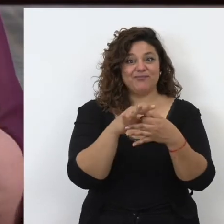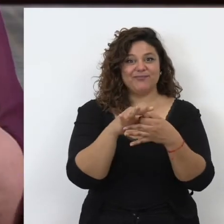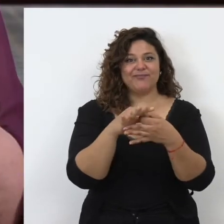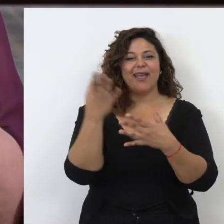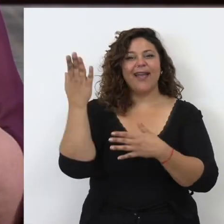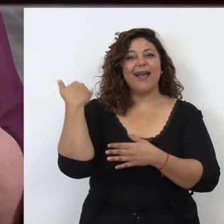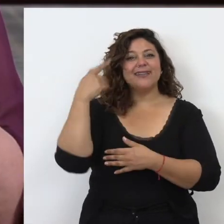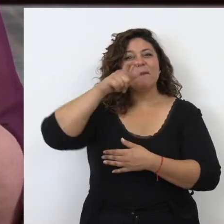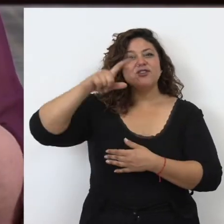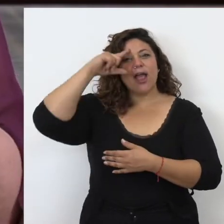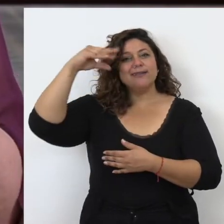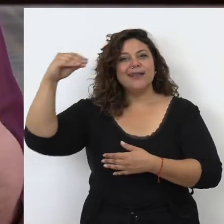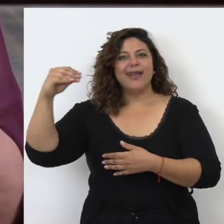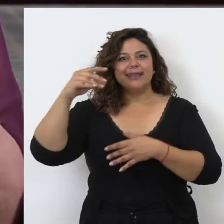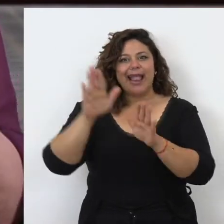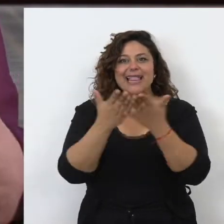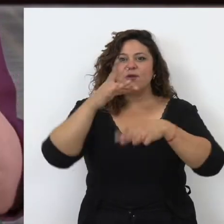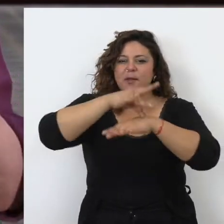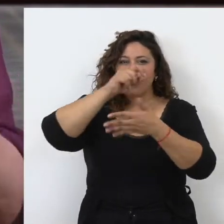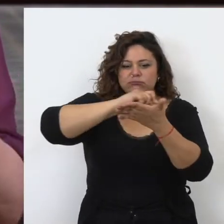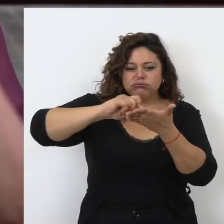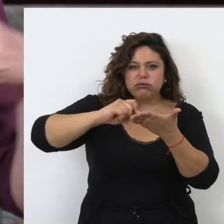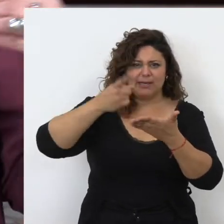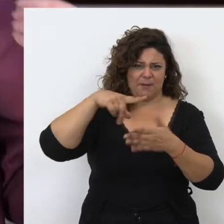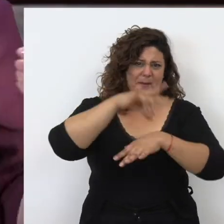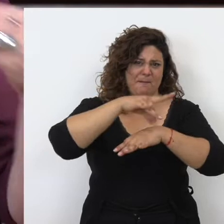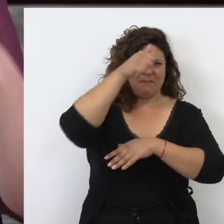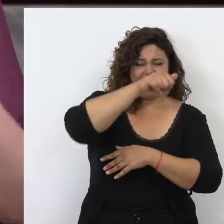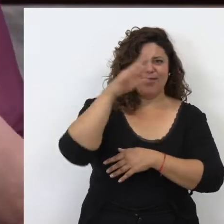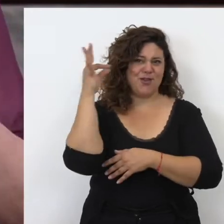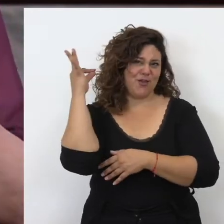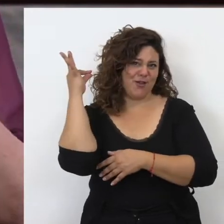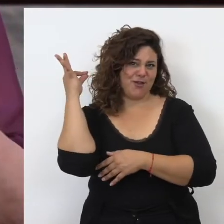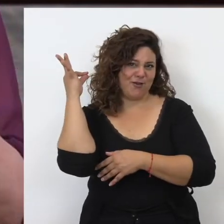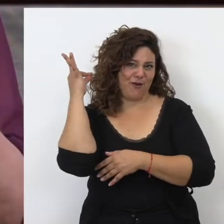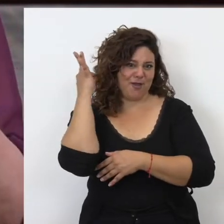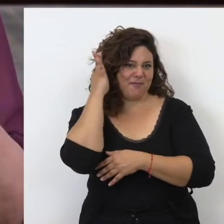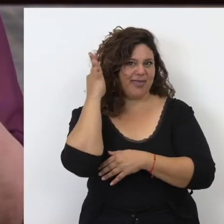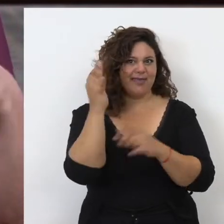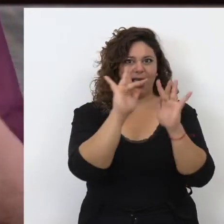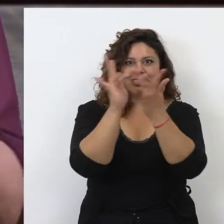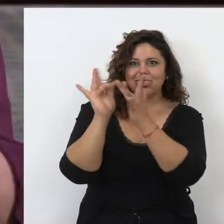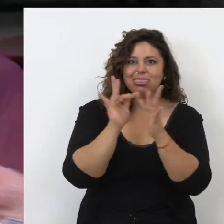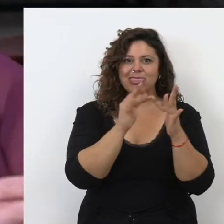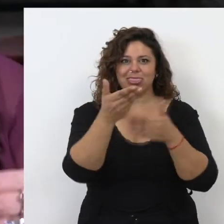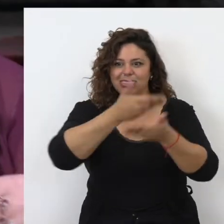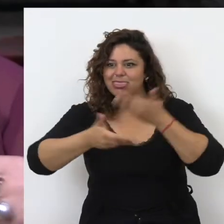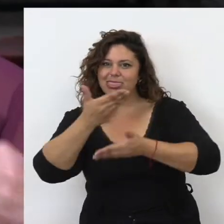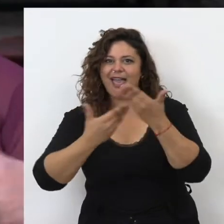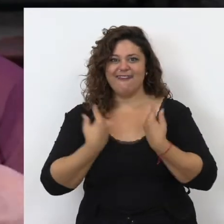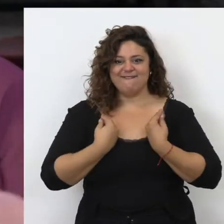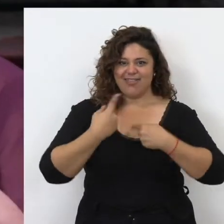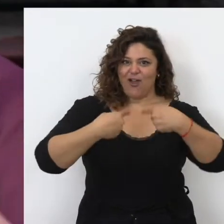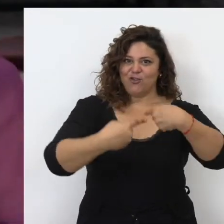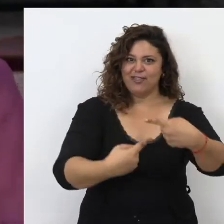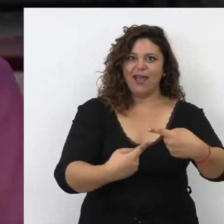sabios que escribían libros de medicina también, igual que los médicos y las médicas se interrelacionaban en